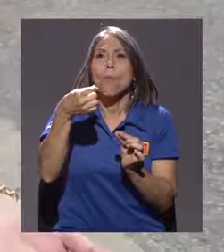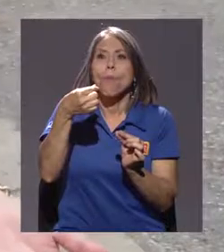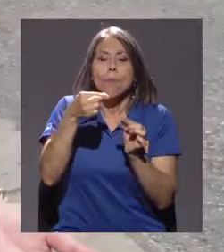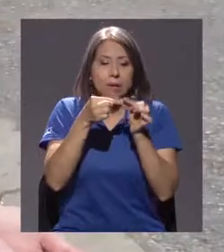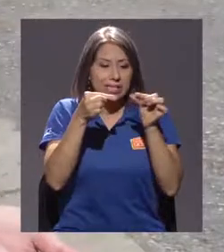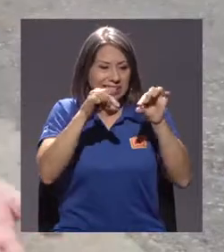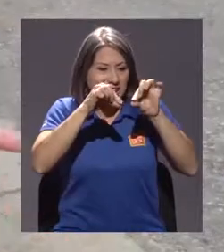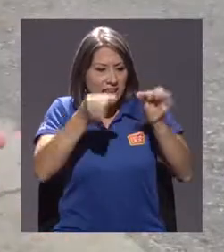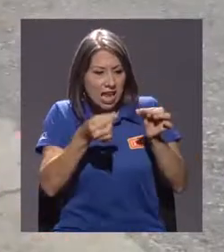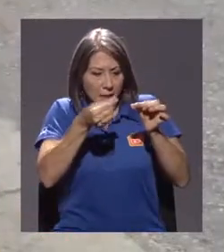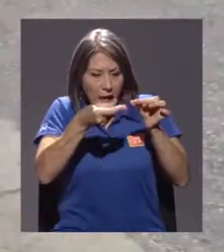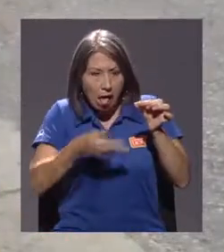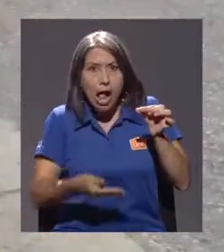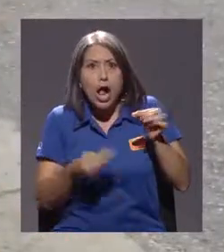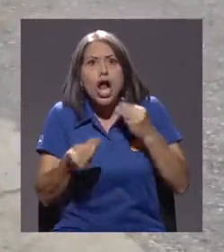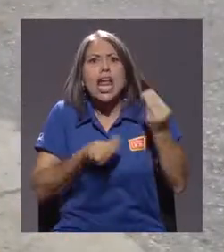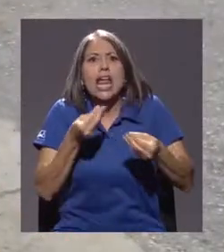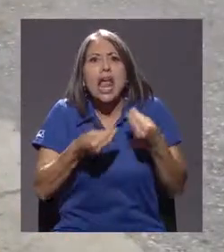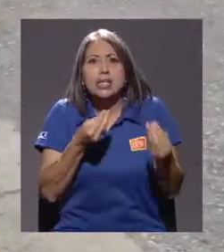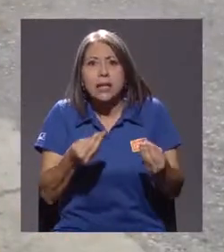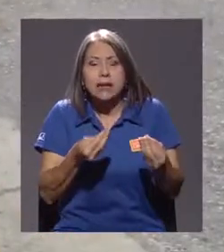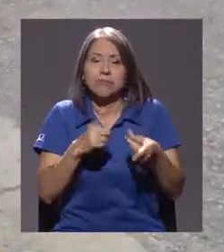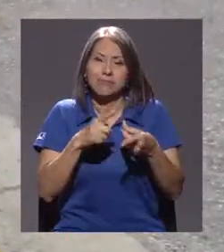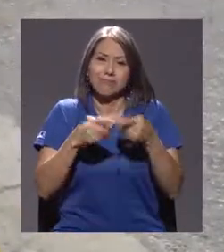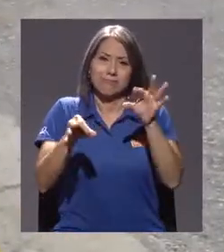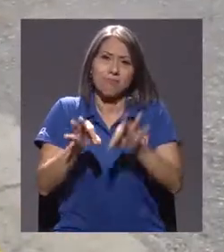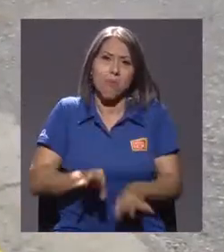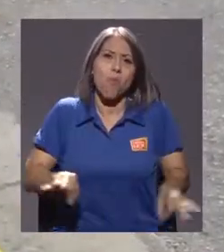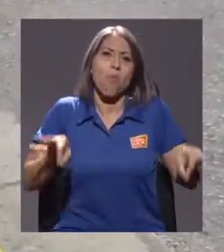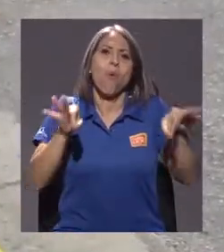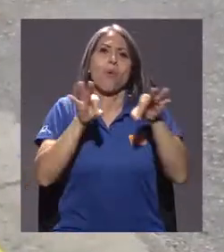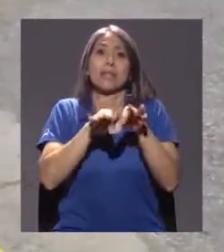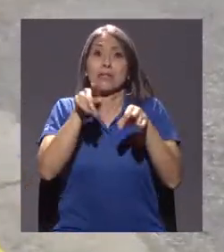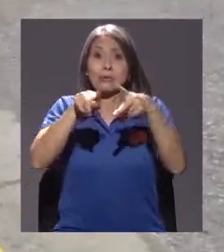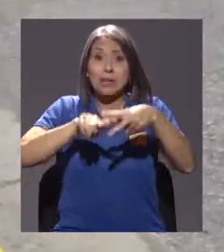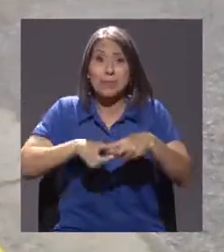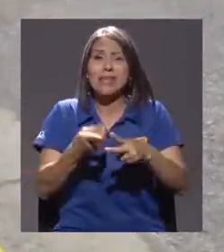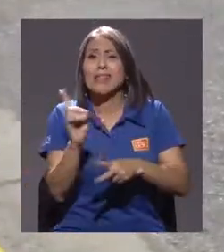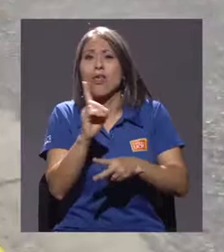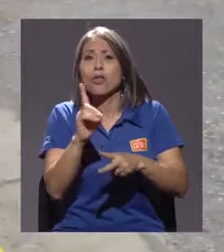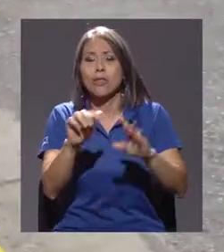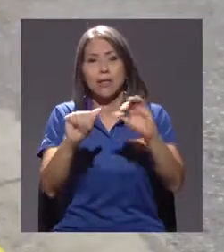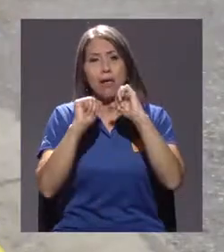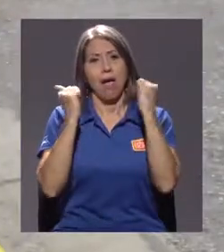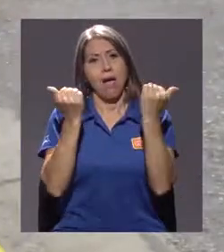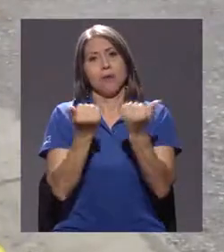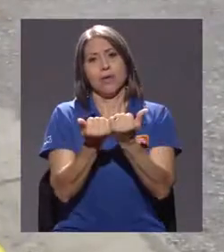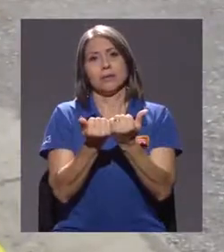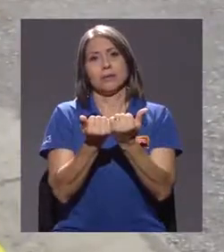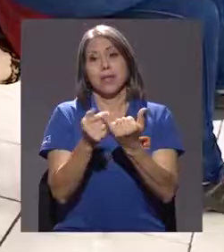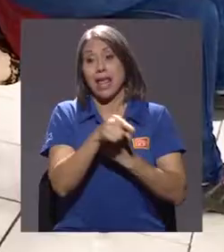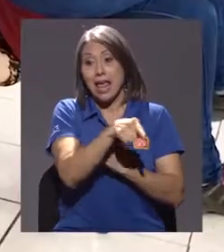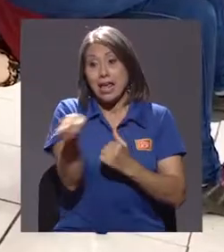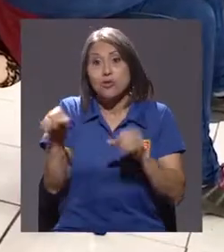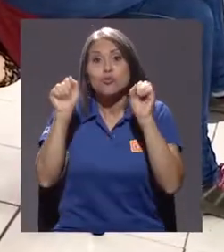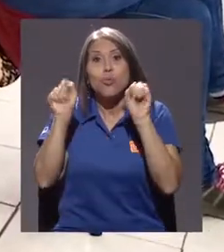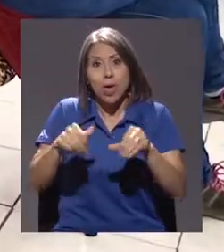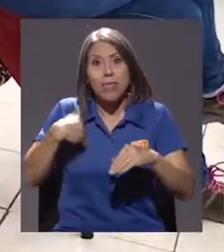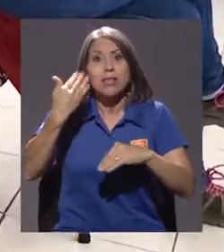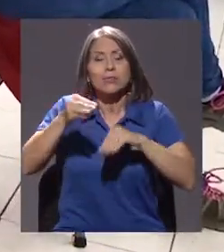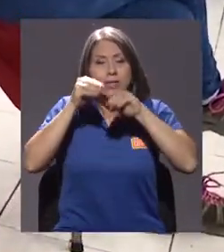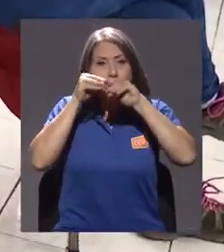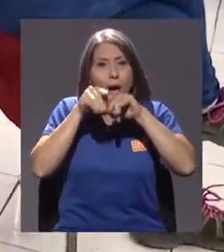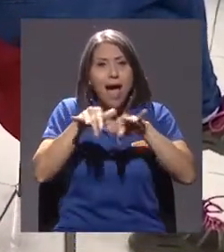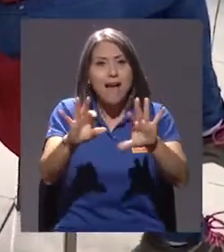manipularlo? Entonces creo que es importante empezar desde las aulas para que posteriormente mis estudiantes también puedan conversarlos con sus